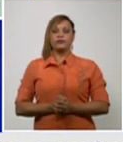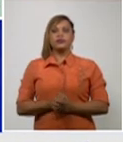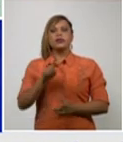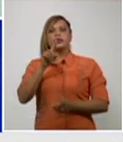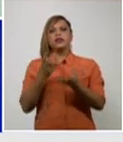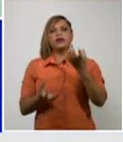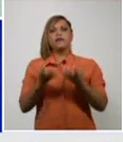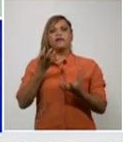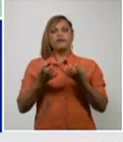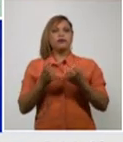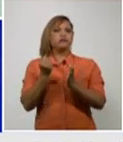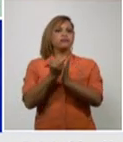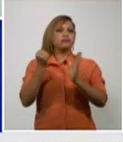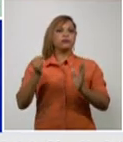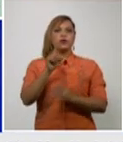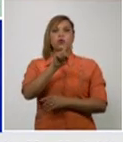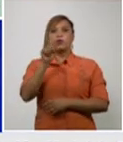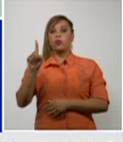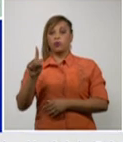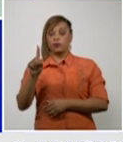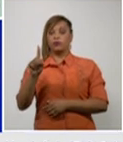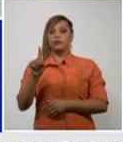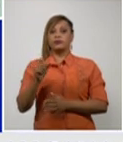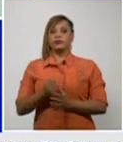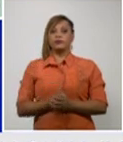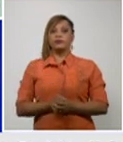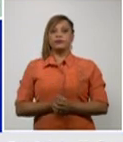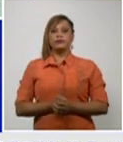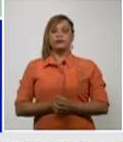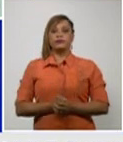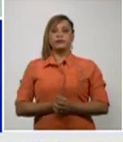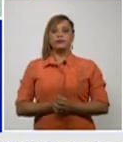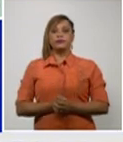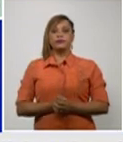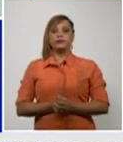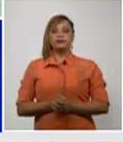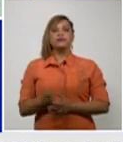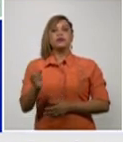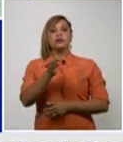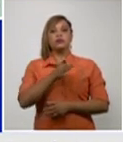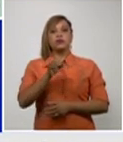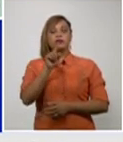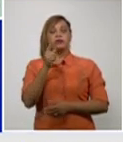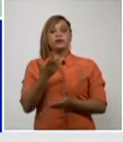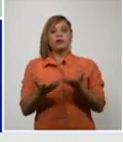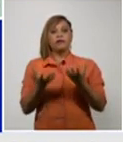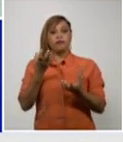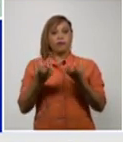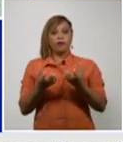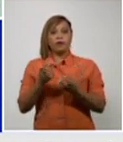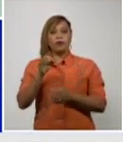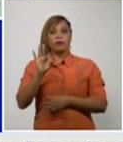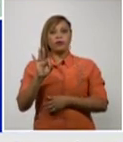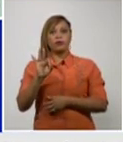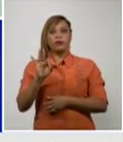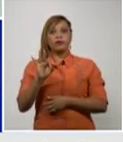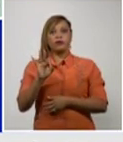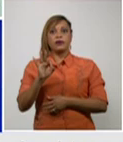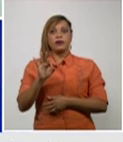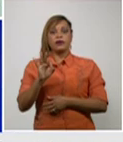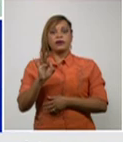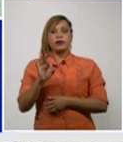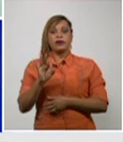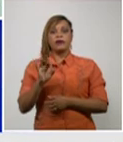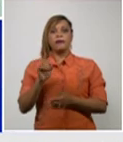diagnostican 11 casos autóctonos municipios Cienfuegos con 8 Palmira con 2 y Aguada